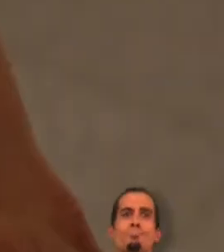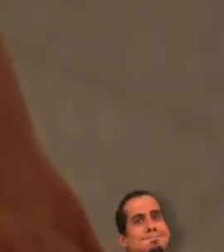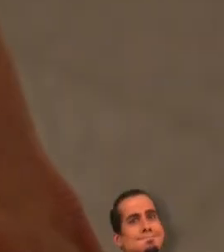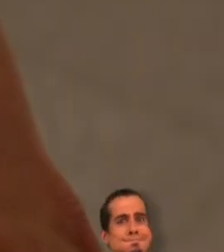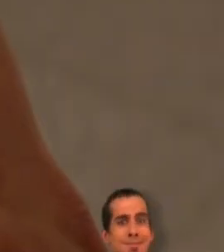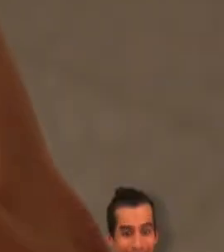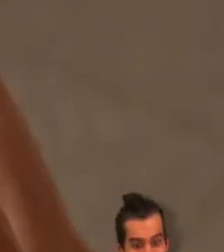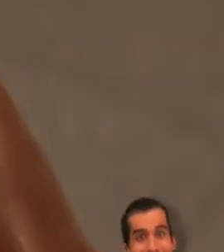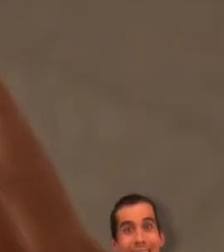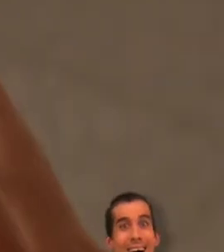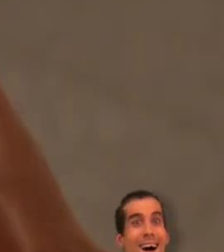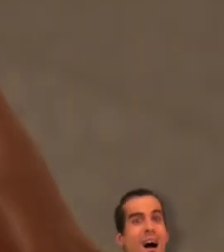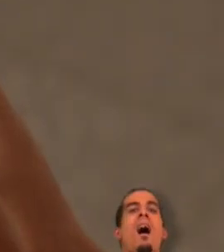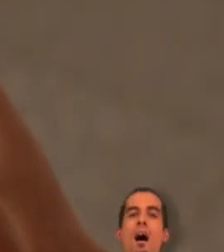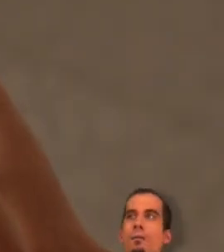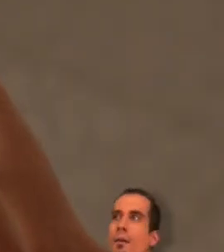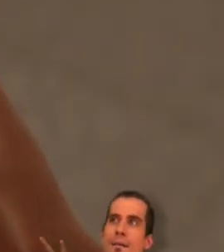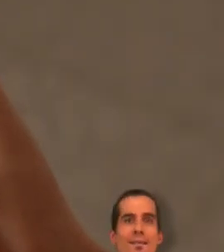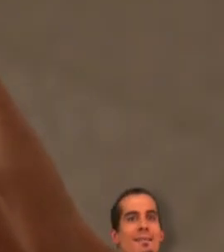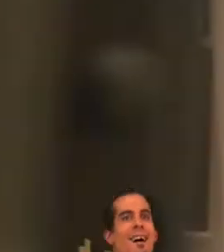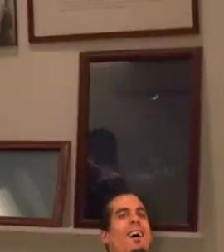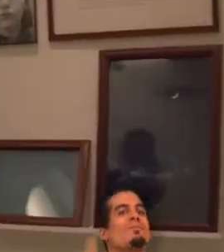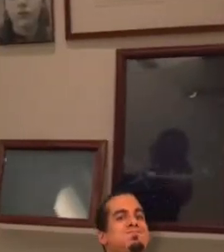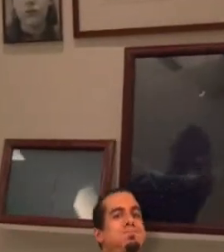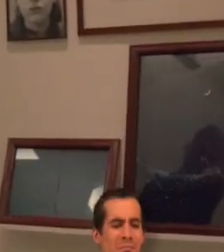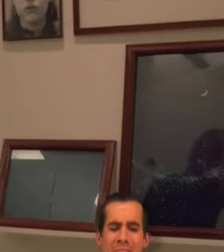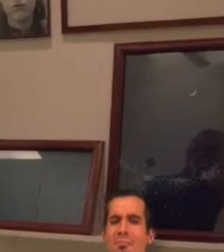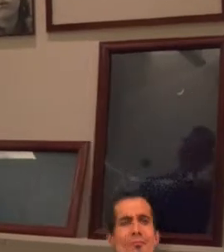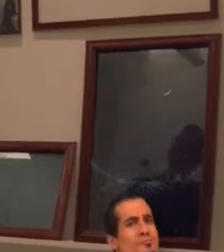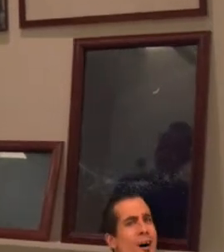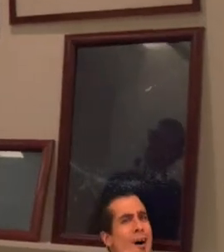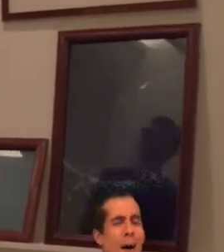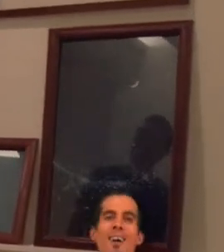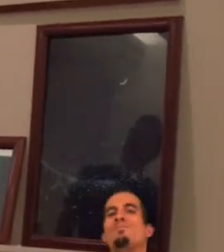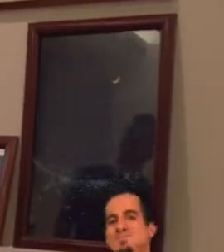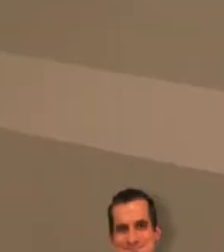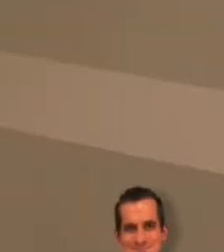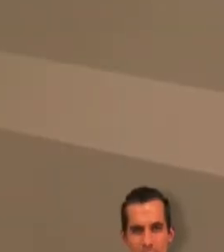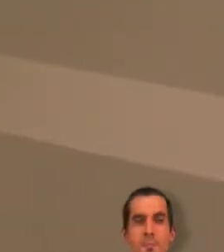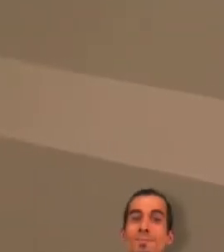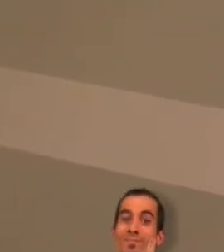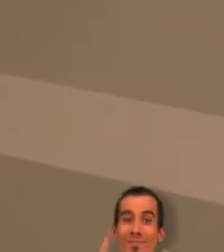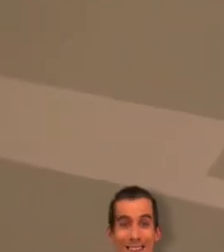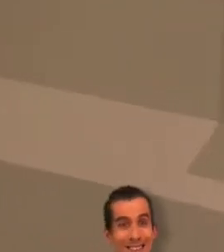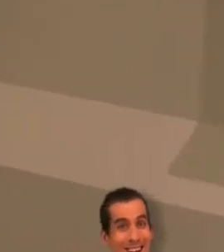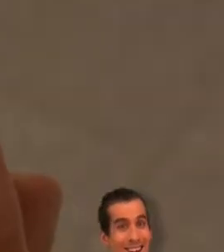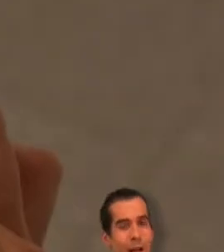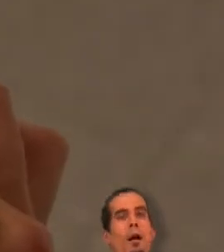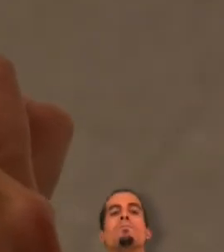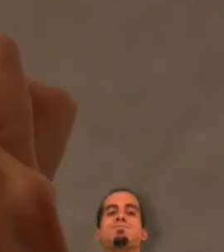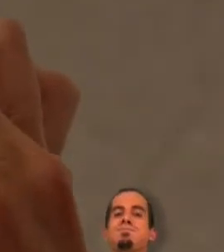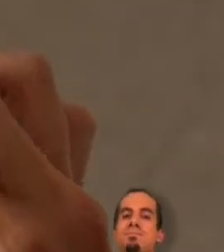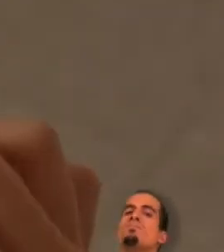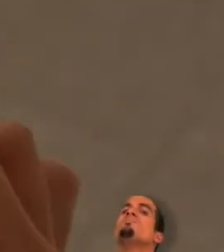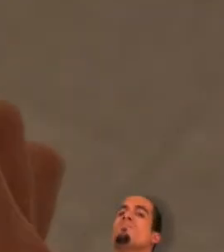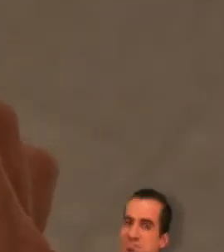dicho recorrido por el museo lo haces siguiendo algún itinerario creado por el museo la aplicación te indicará cómo realizarlo y te mostrará el contenido